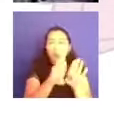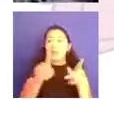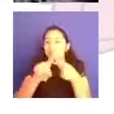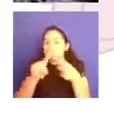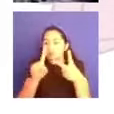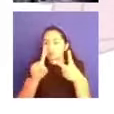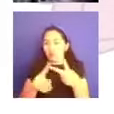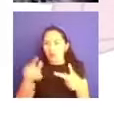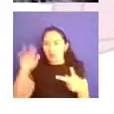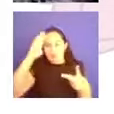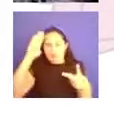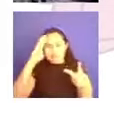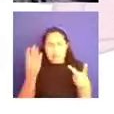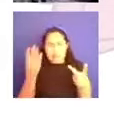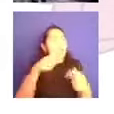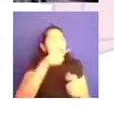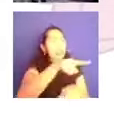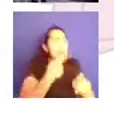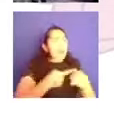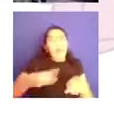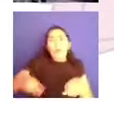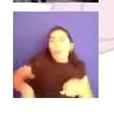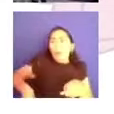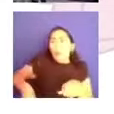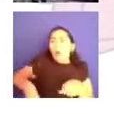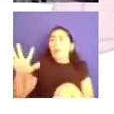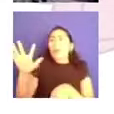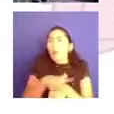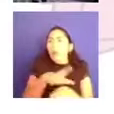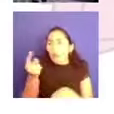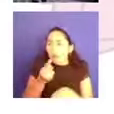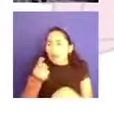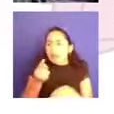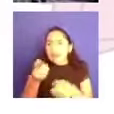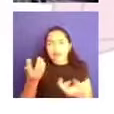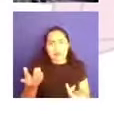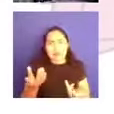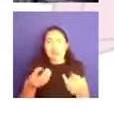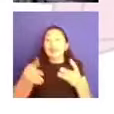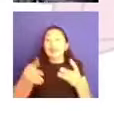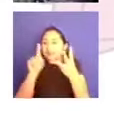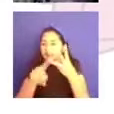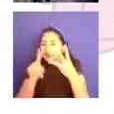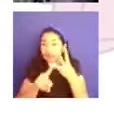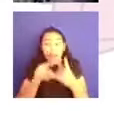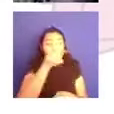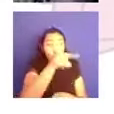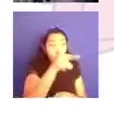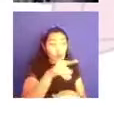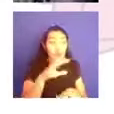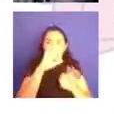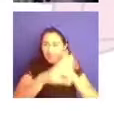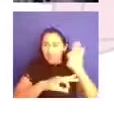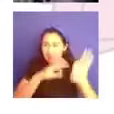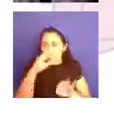cuál es el tratamiento que puede aceptar alópata o alternativo, cuatro,